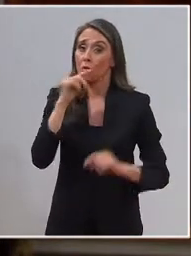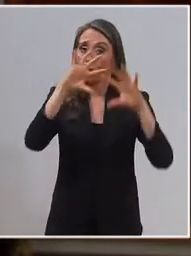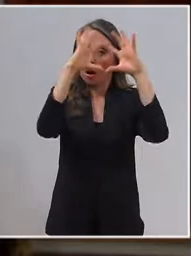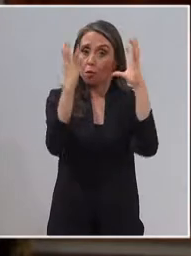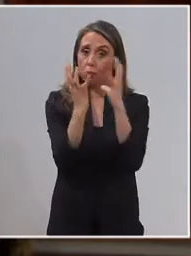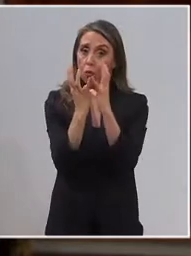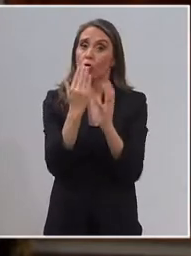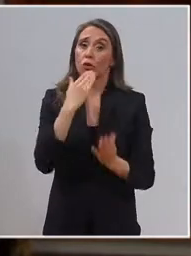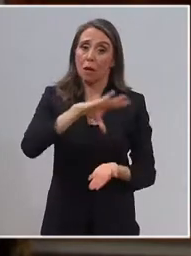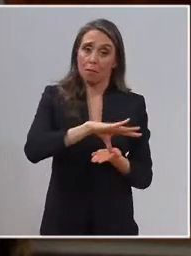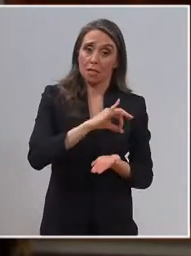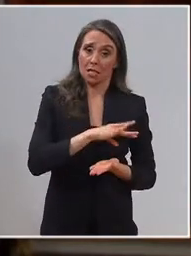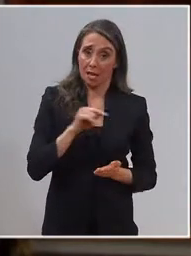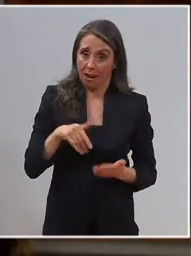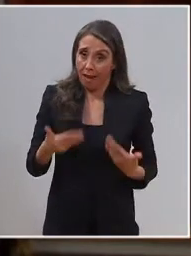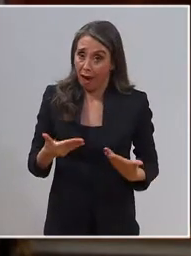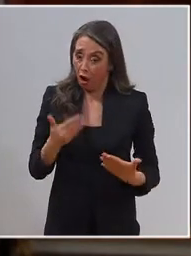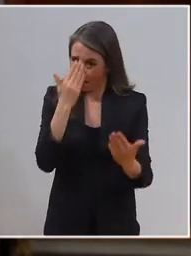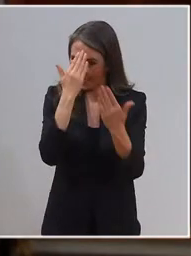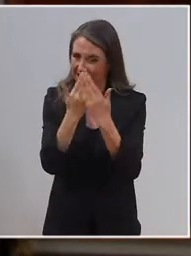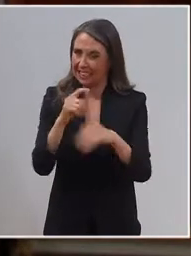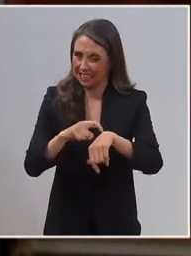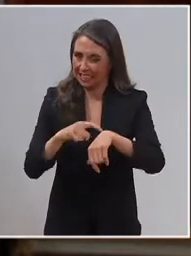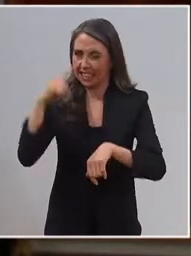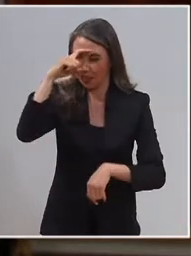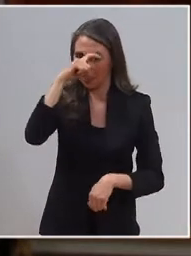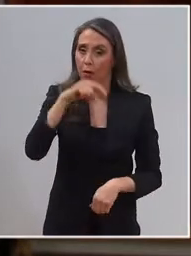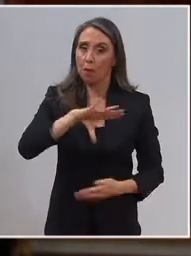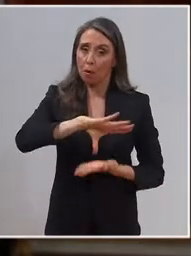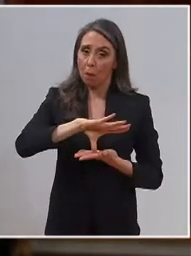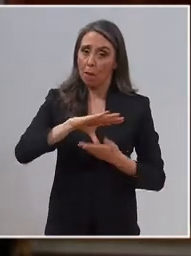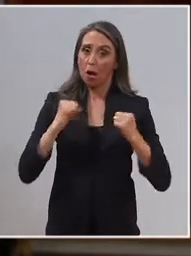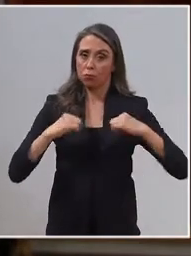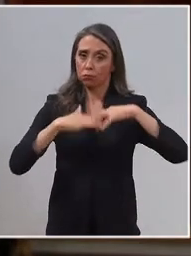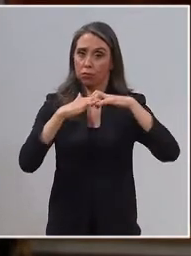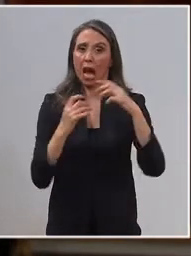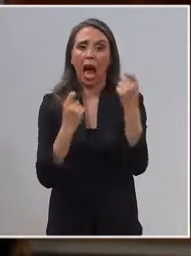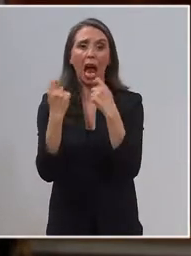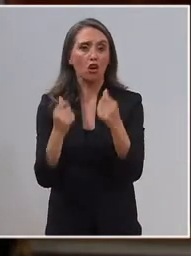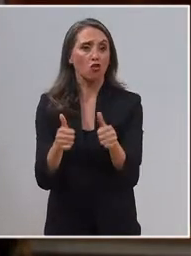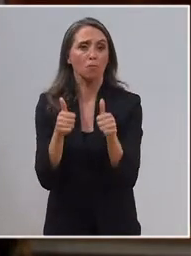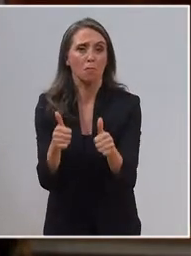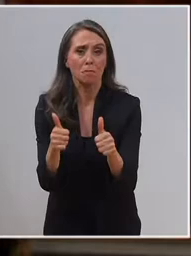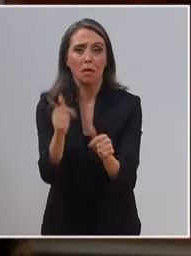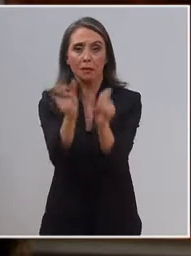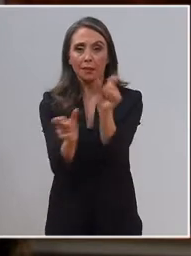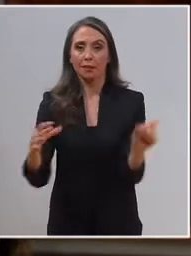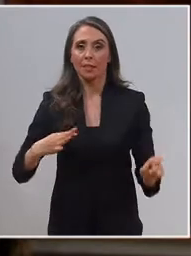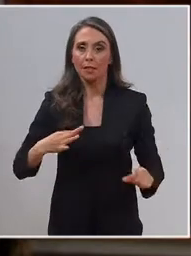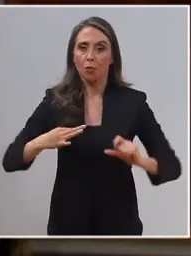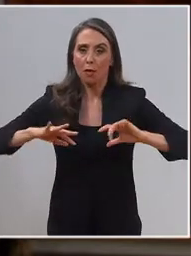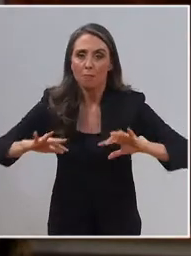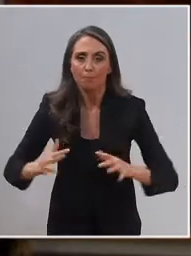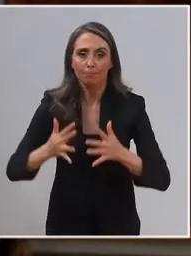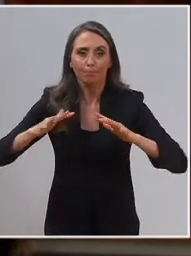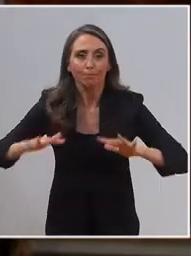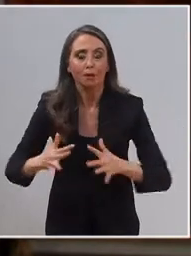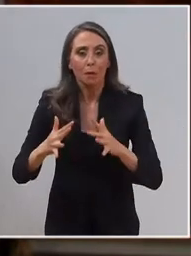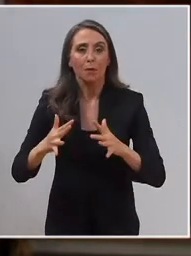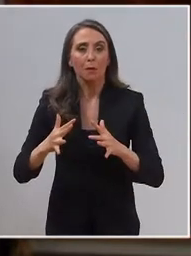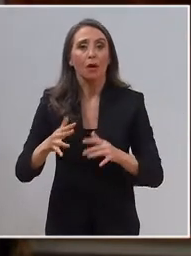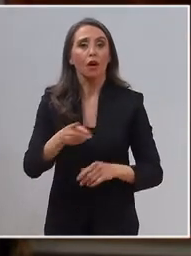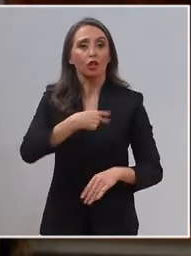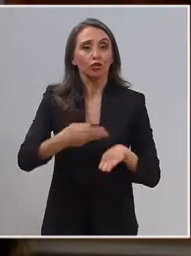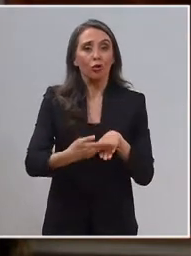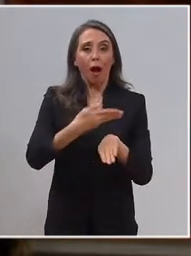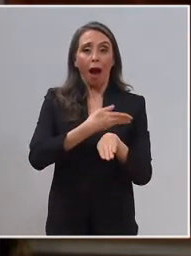enfrentamos tiempos difíciles. Pero tenemos también un país sólido, una economía sana, una ciudadanía emprendedora y nos